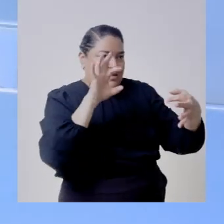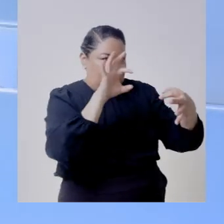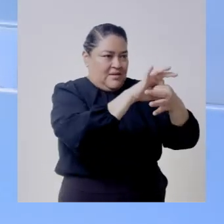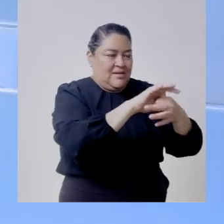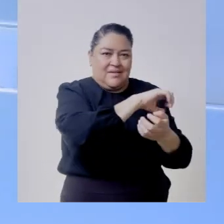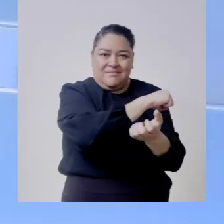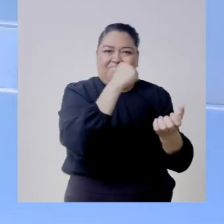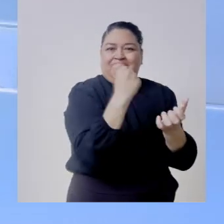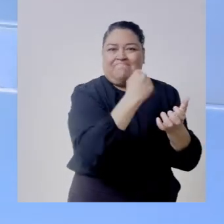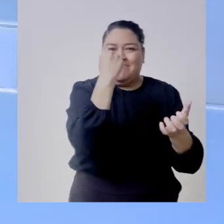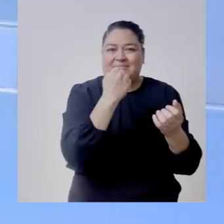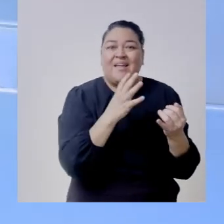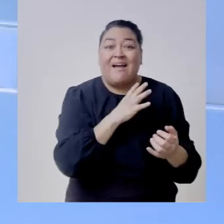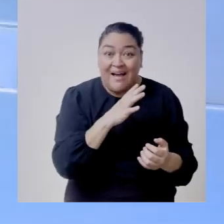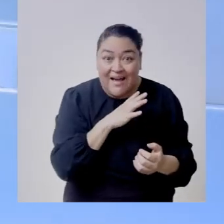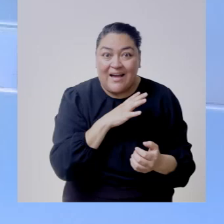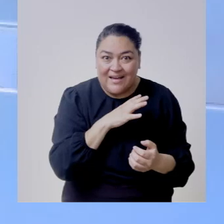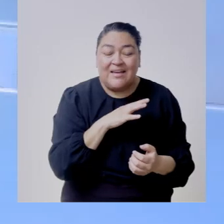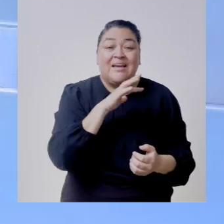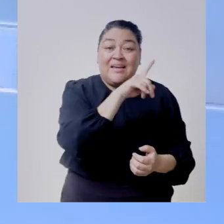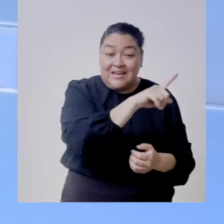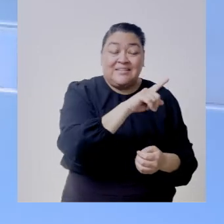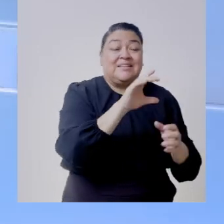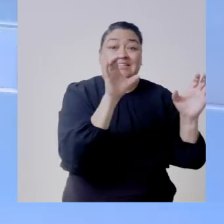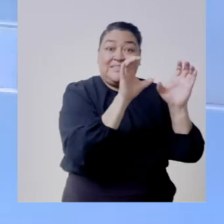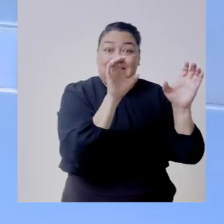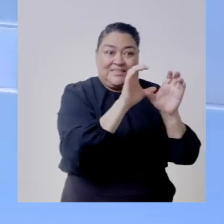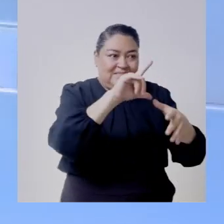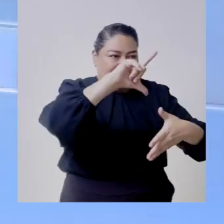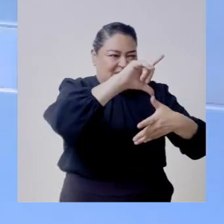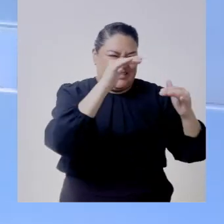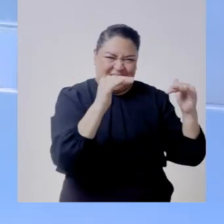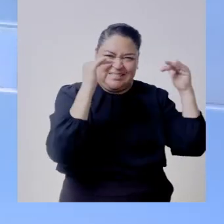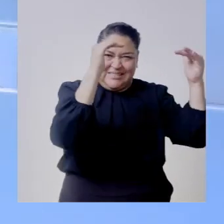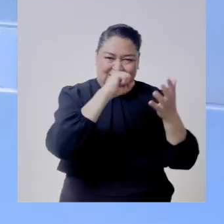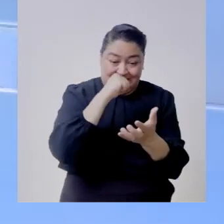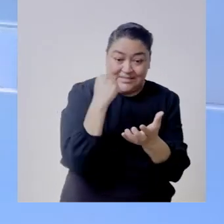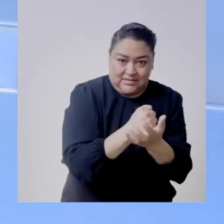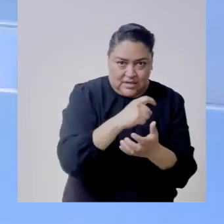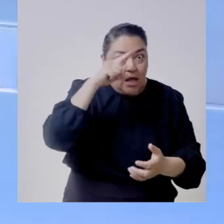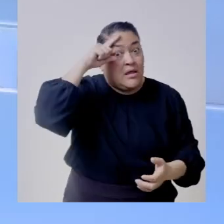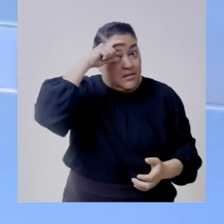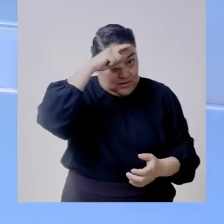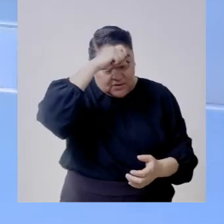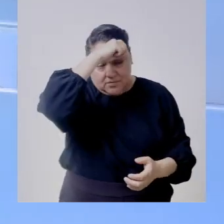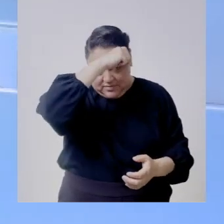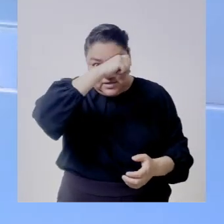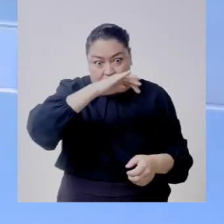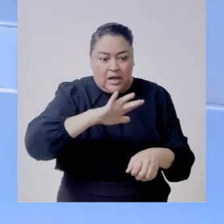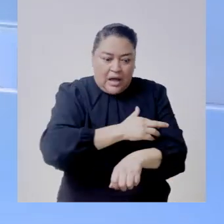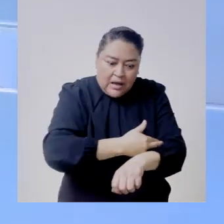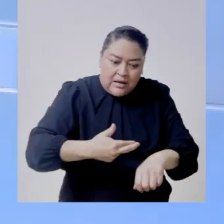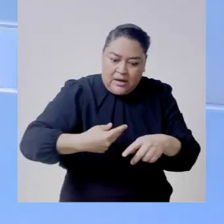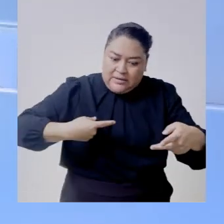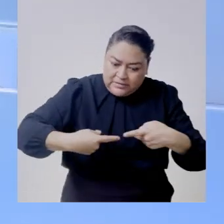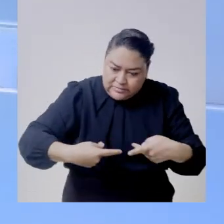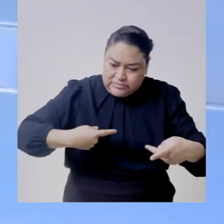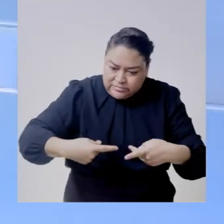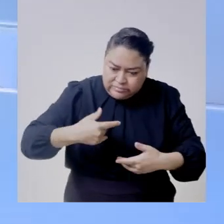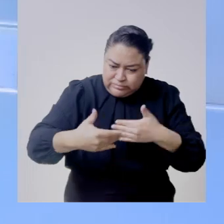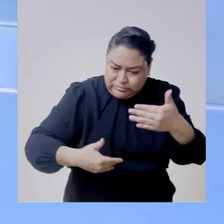este certificado iberoamericano lo obtuvimos no fue nada fácil lucy porque la